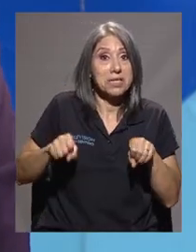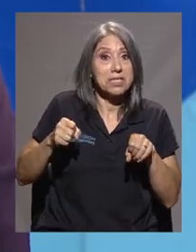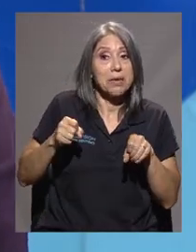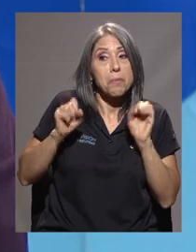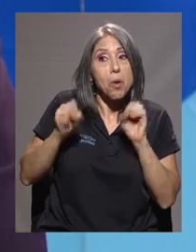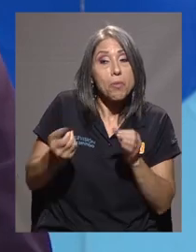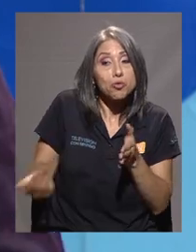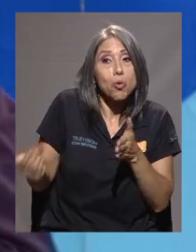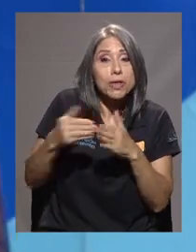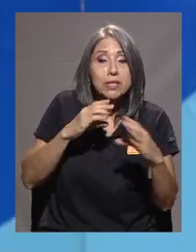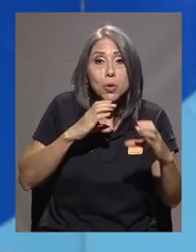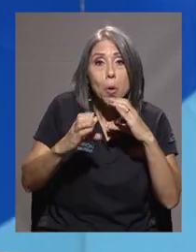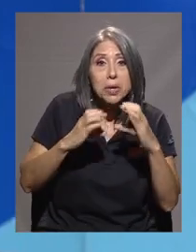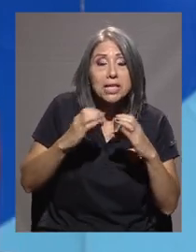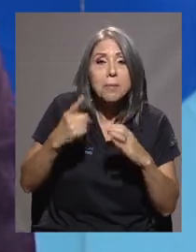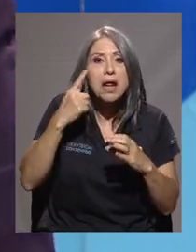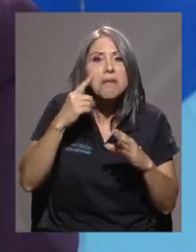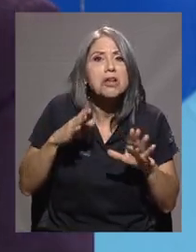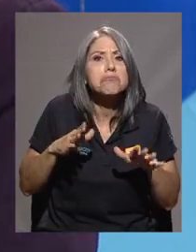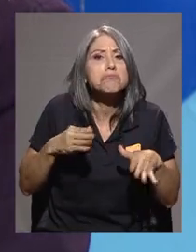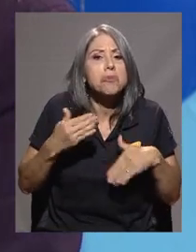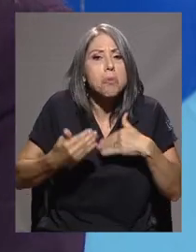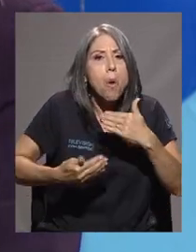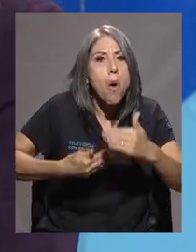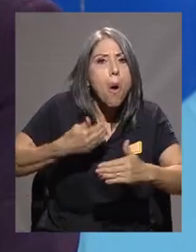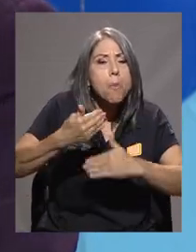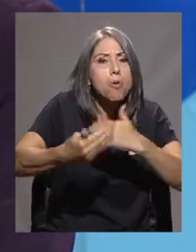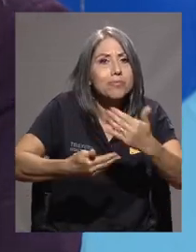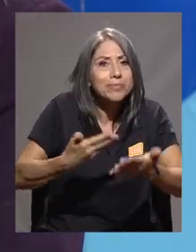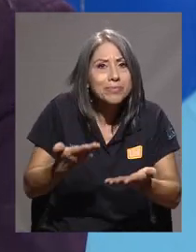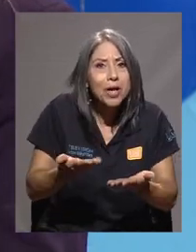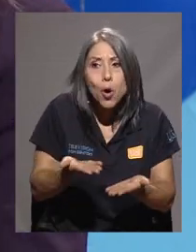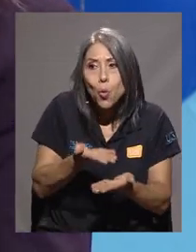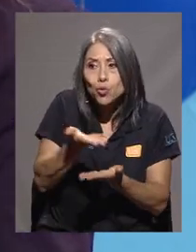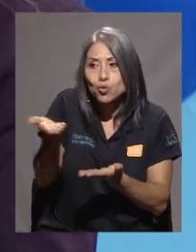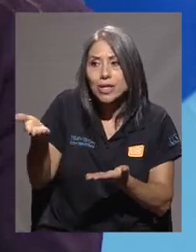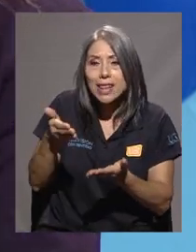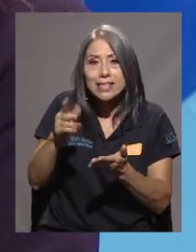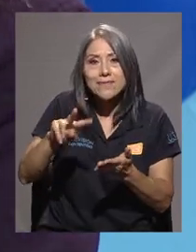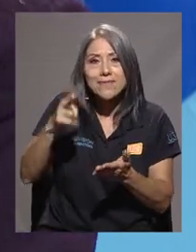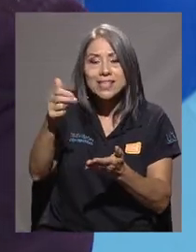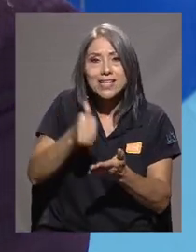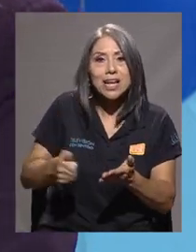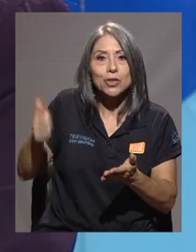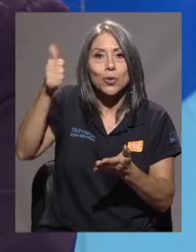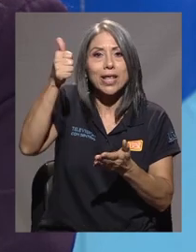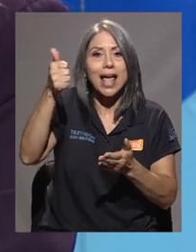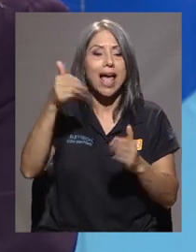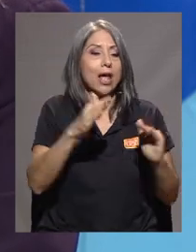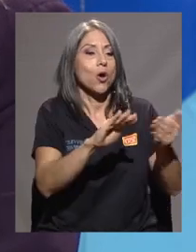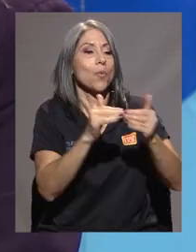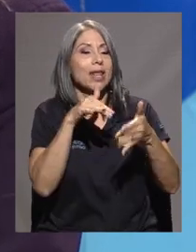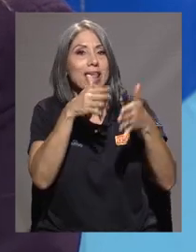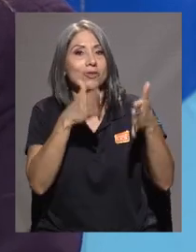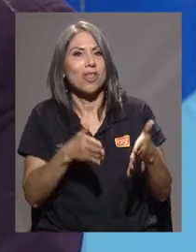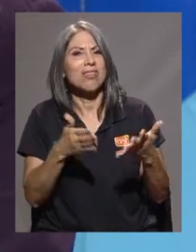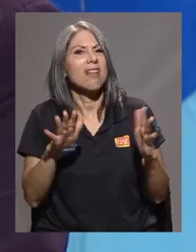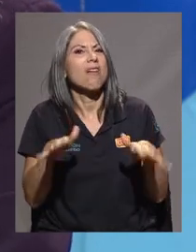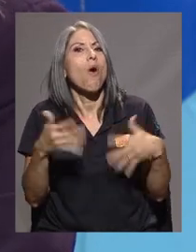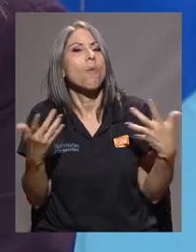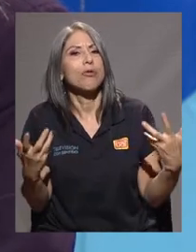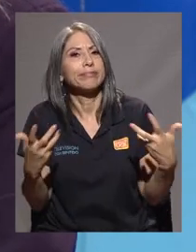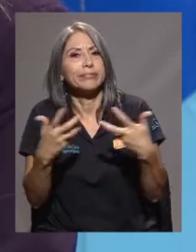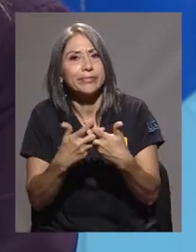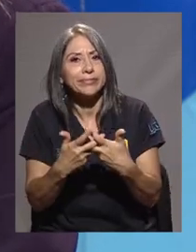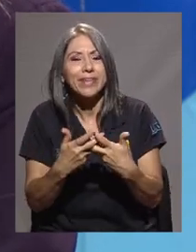lectivo para ver un poco cómo se fue generando toda esta lógica entre ustedes como vicerrectoría y la comunidad estudiantil de la Universidad de Costa Rica.